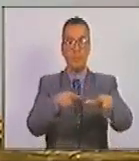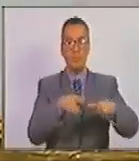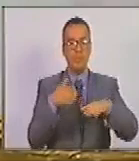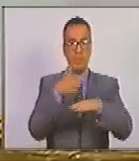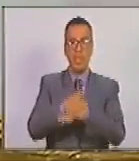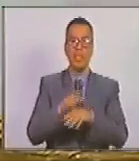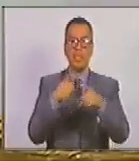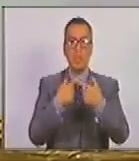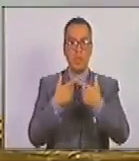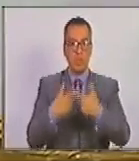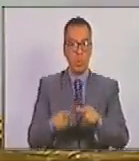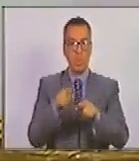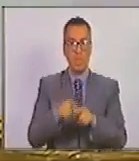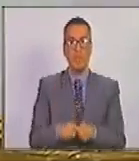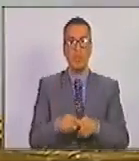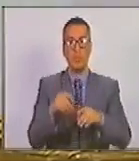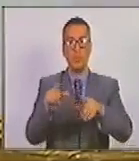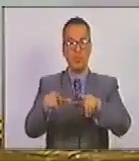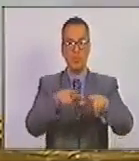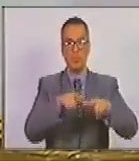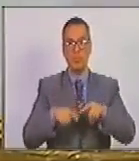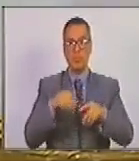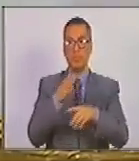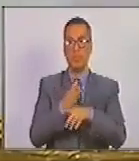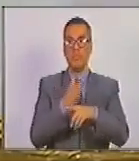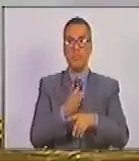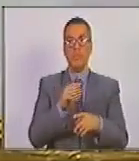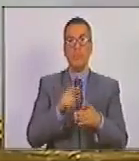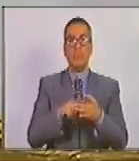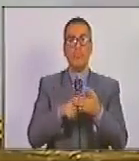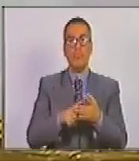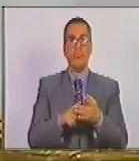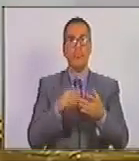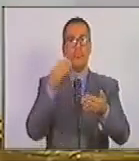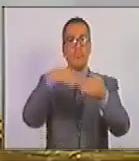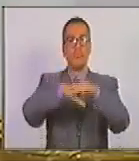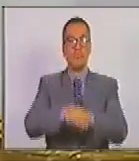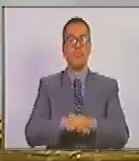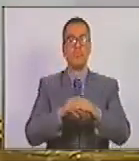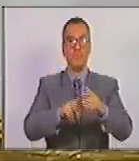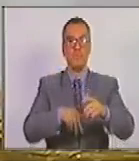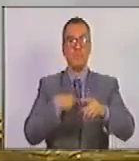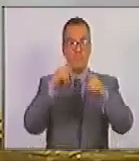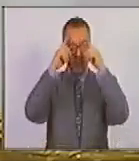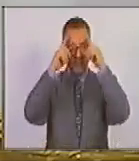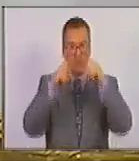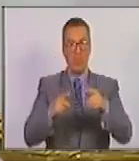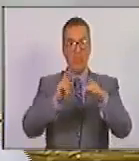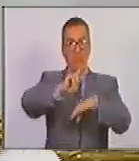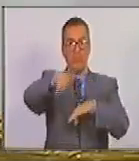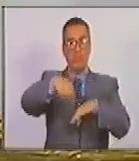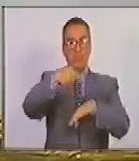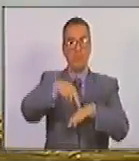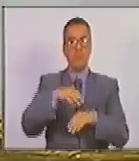independencia la libertad la soberanía la inmunidad la integridad territorial y la autodeterminación nacional